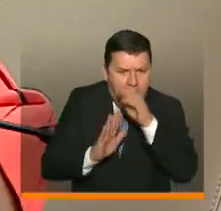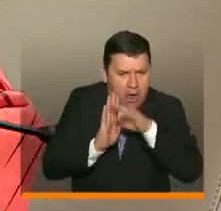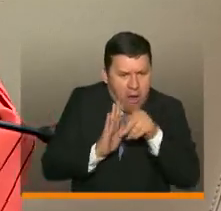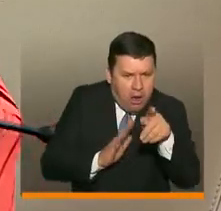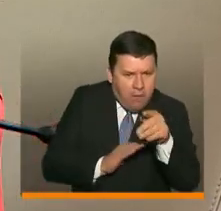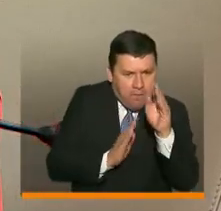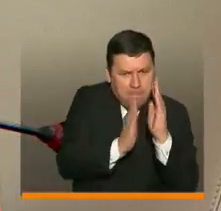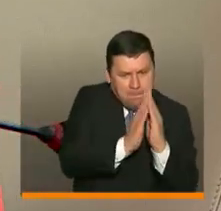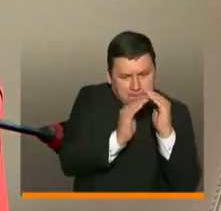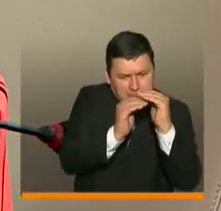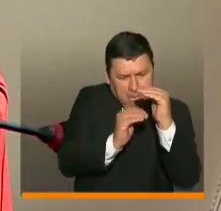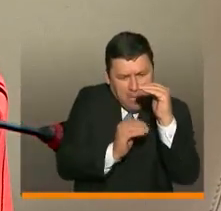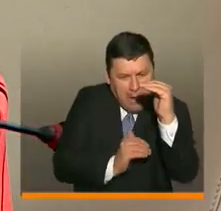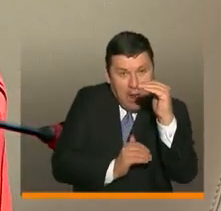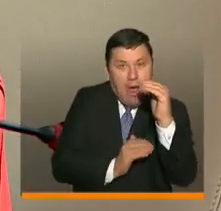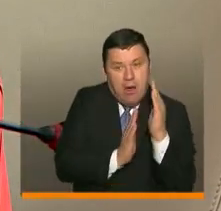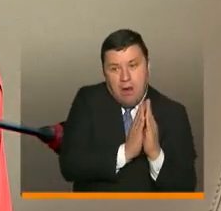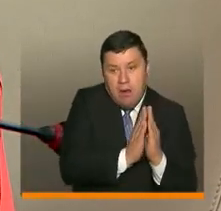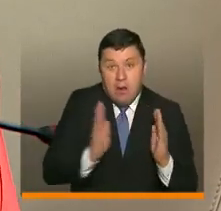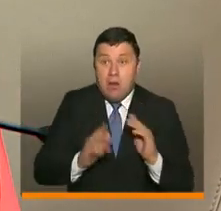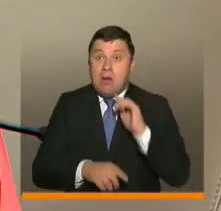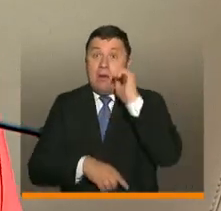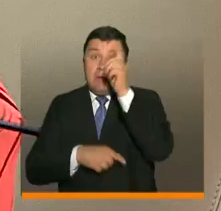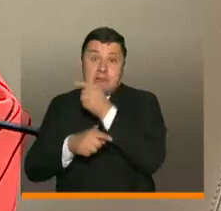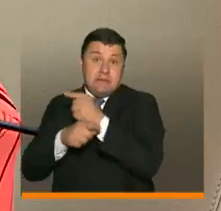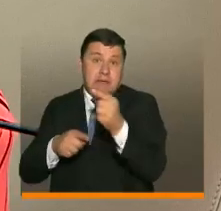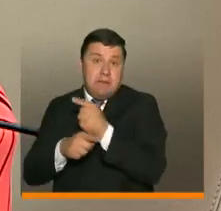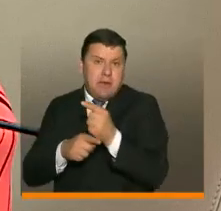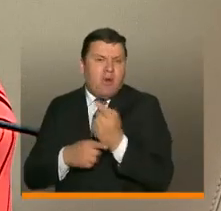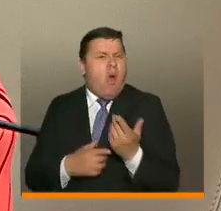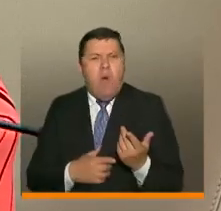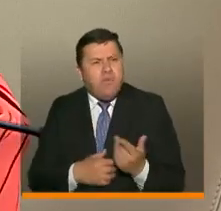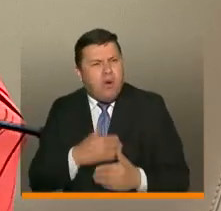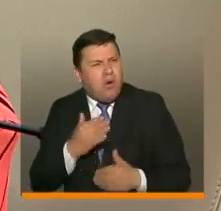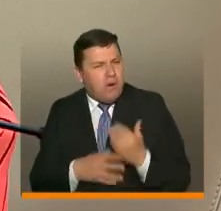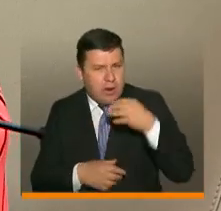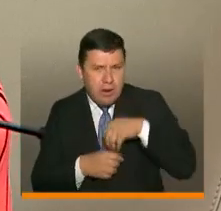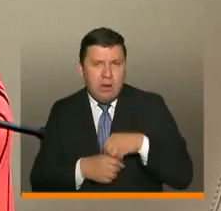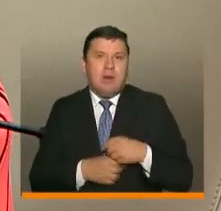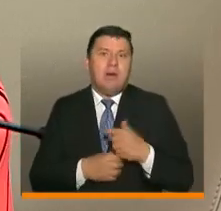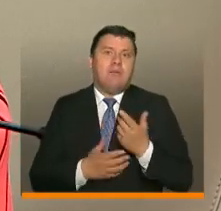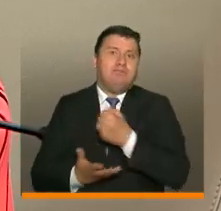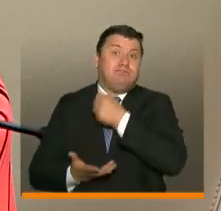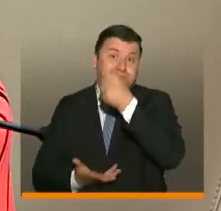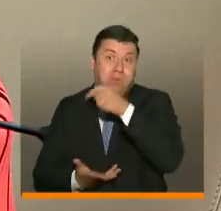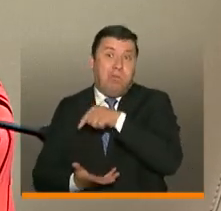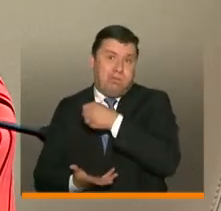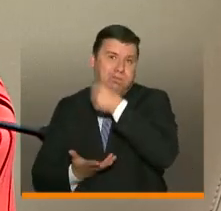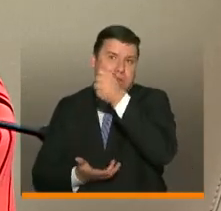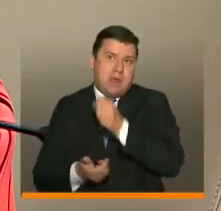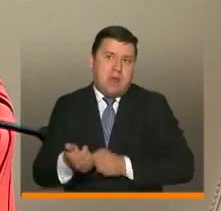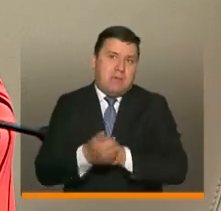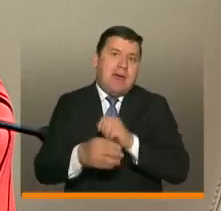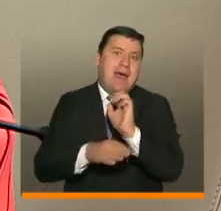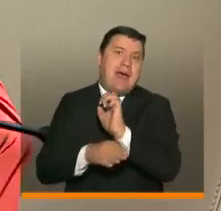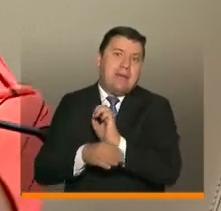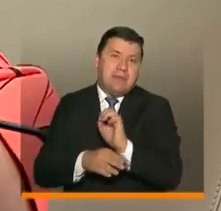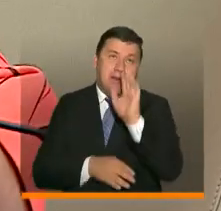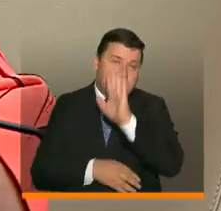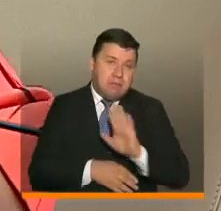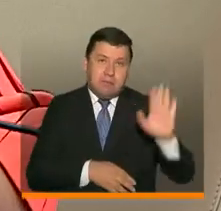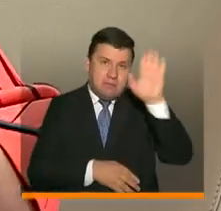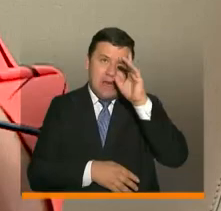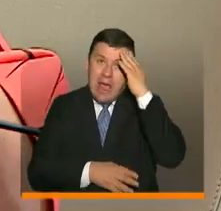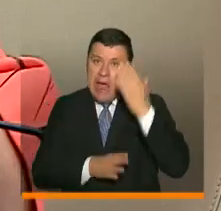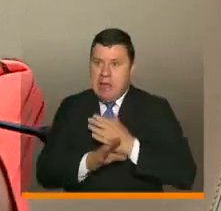presidente. Y la fase que sigue a partir de las semanas próximas, ¿qué va a tener? Temas de recursos financieros para apoyar las entidades territoriales,